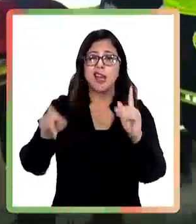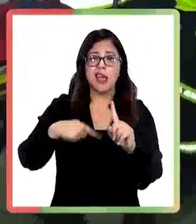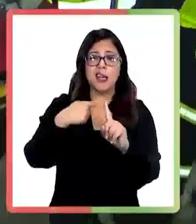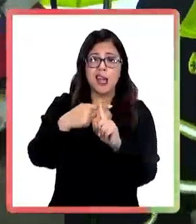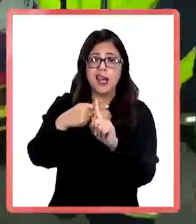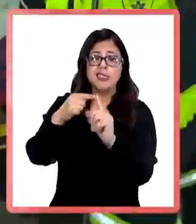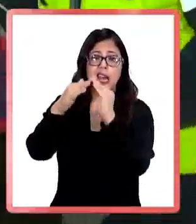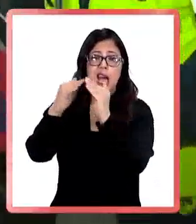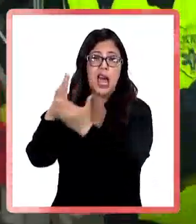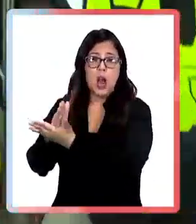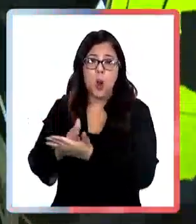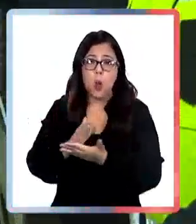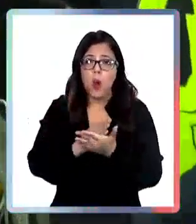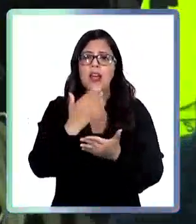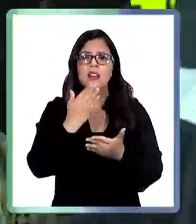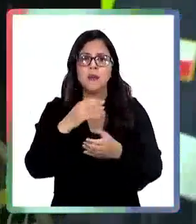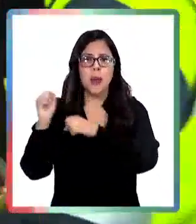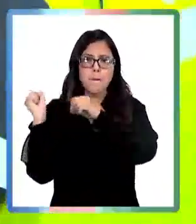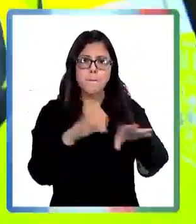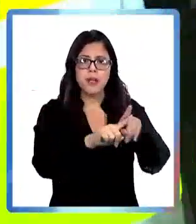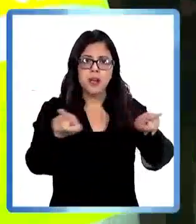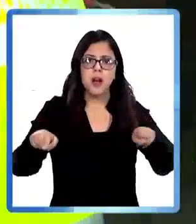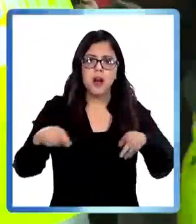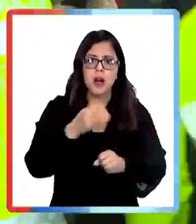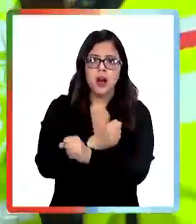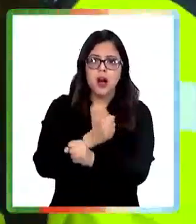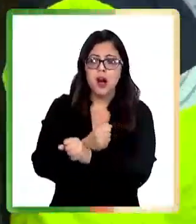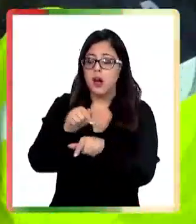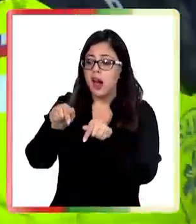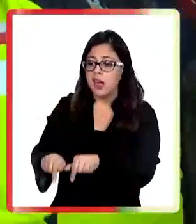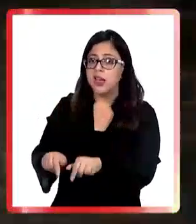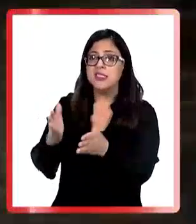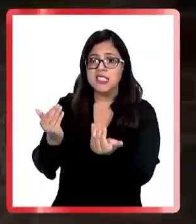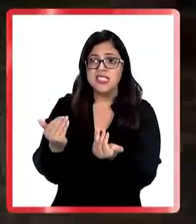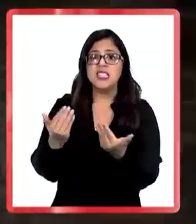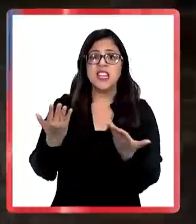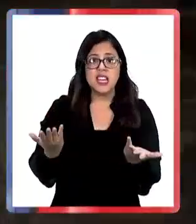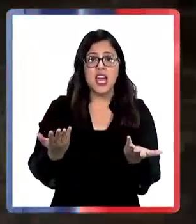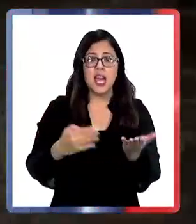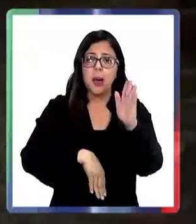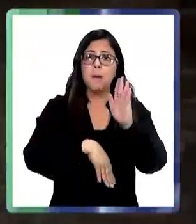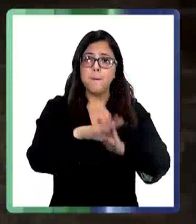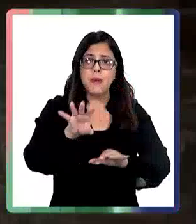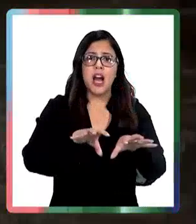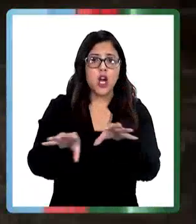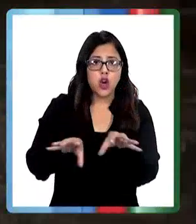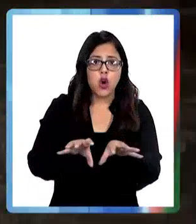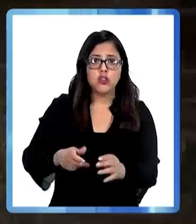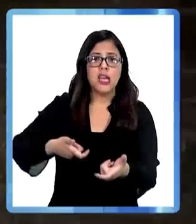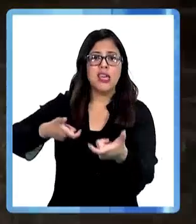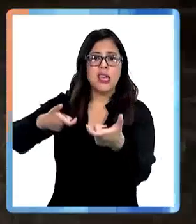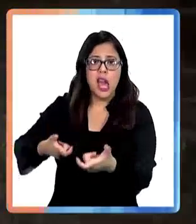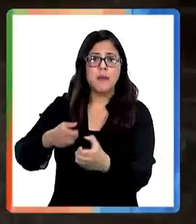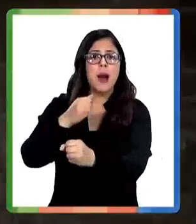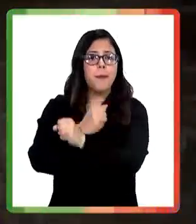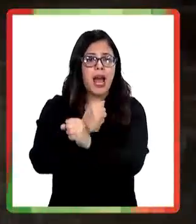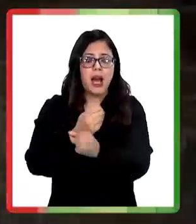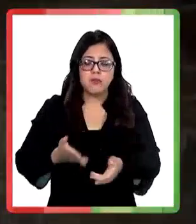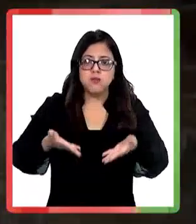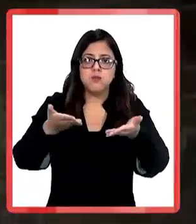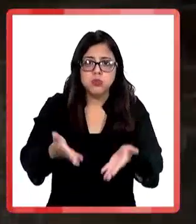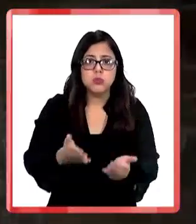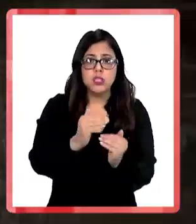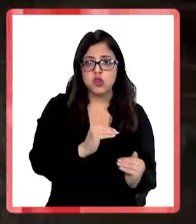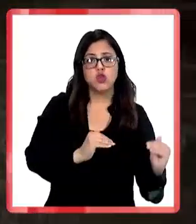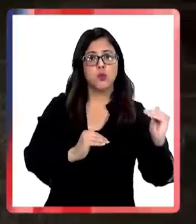han atacado cuarteles policiales. Se necesita dotar a carabineros de mayor implementación y de armamento que sea superior